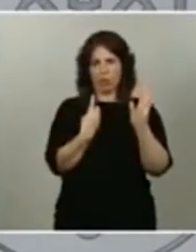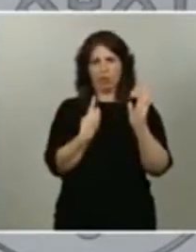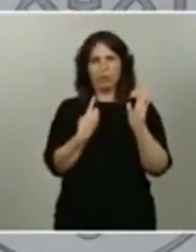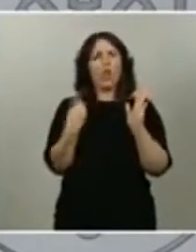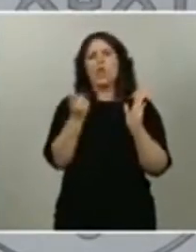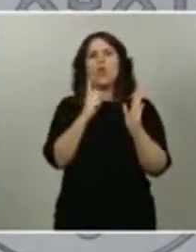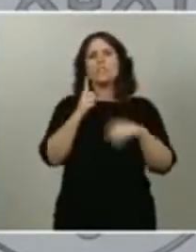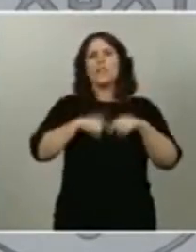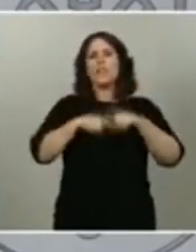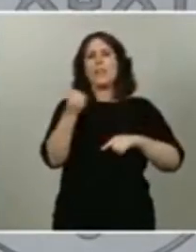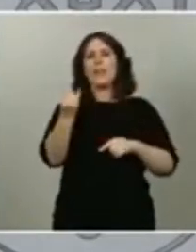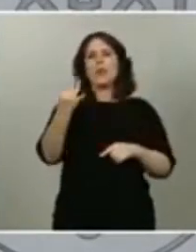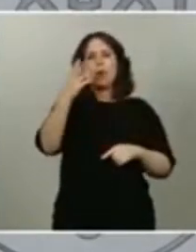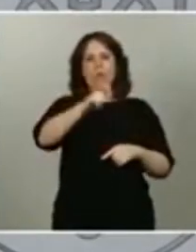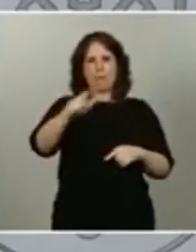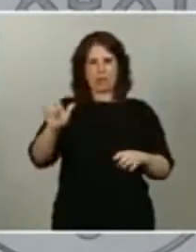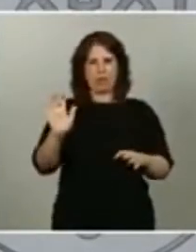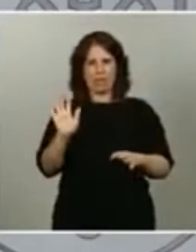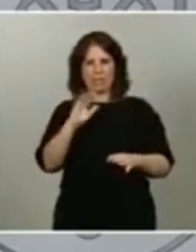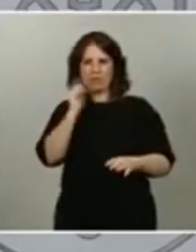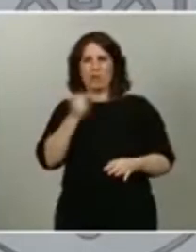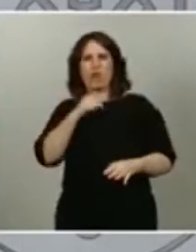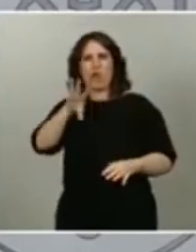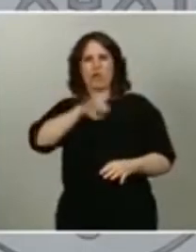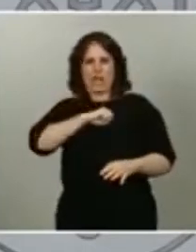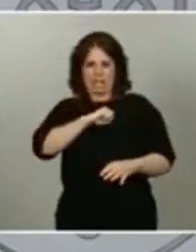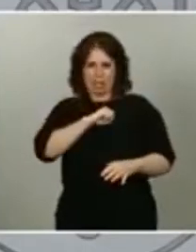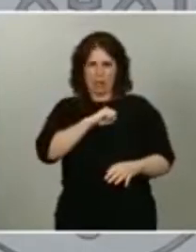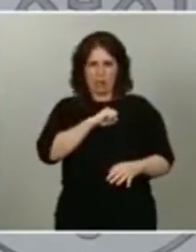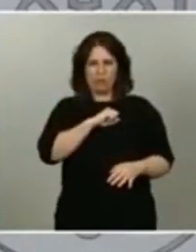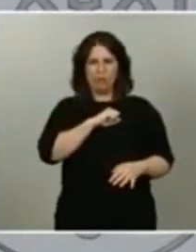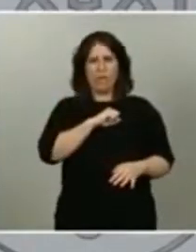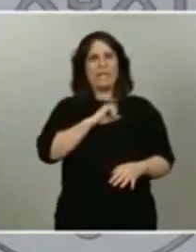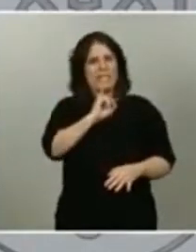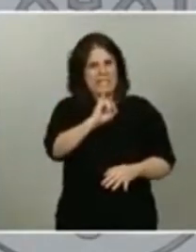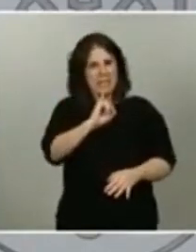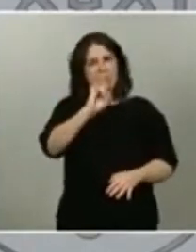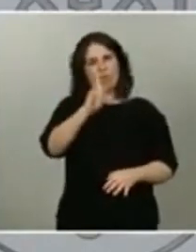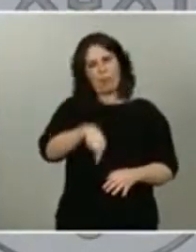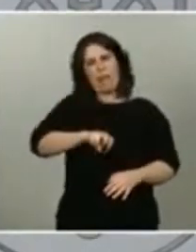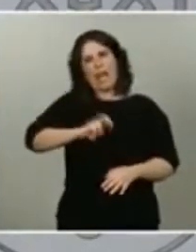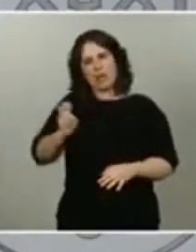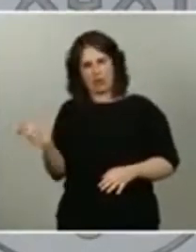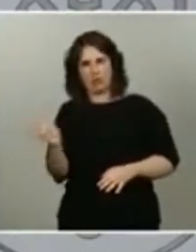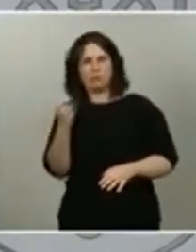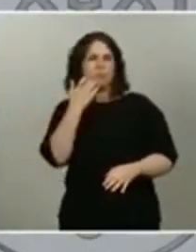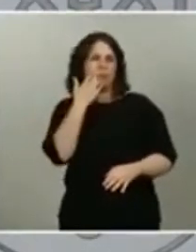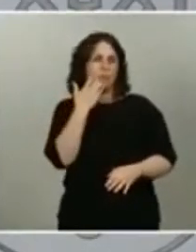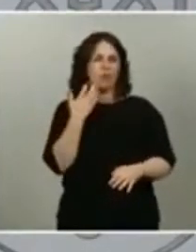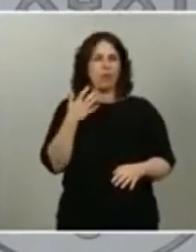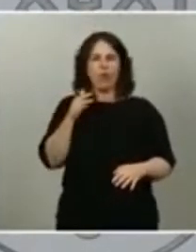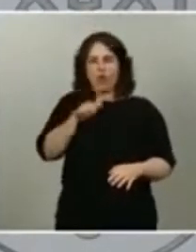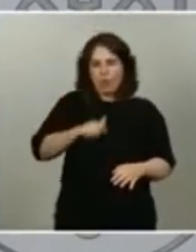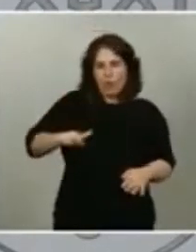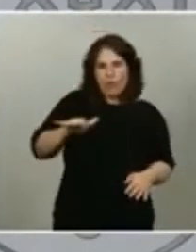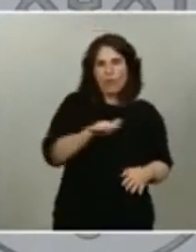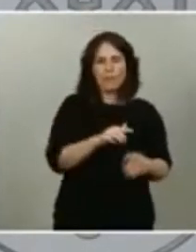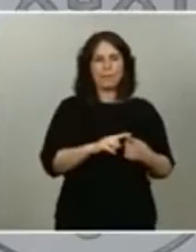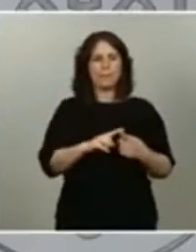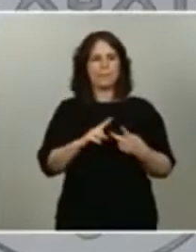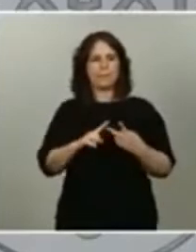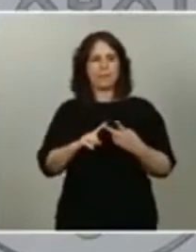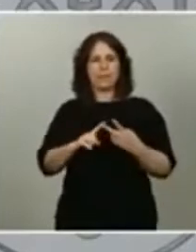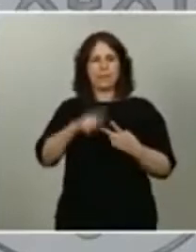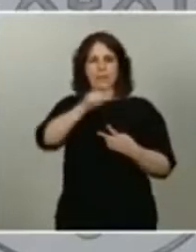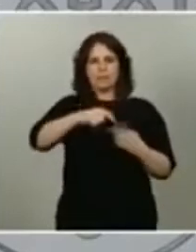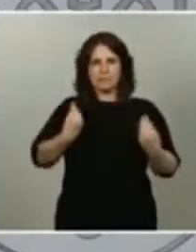que se han contagiado, sino que tienen otros parámetros respecto a la situación geográfica, el lugar, el tipo de contactos